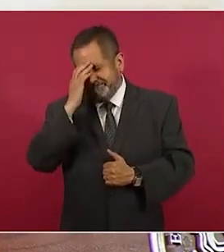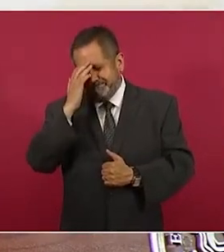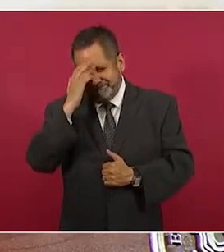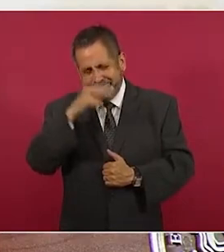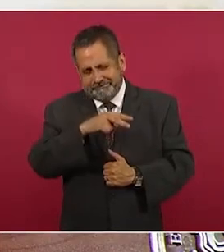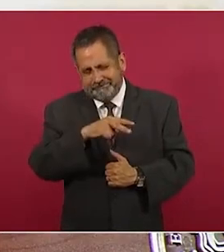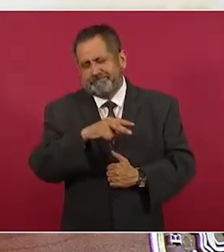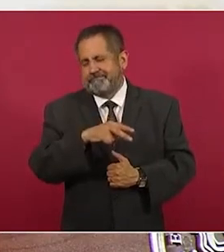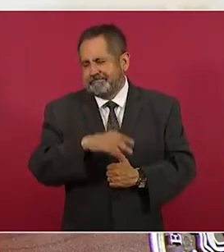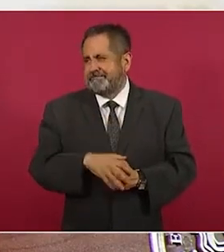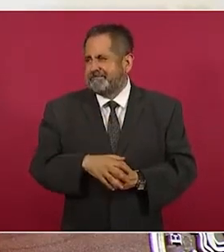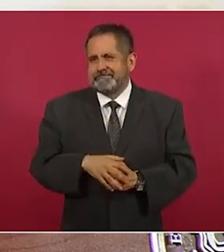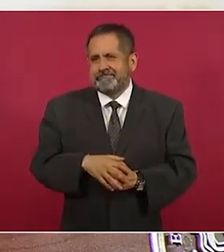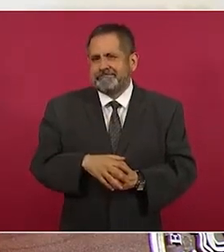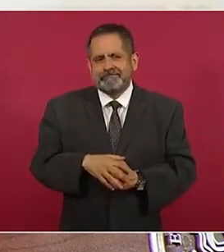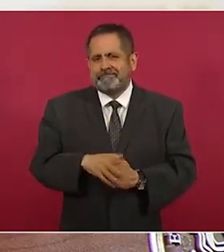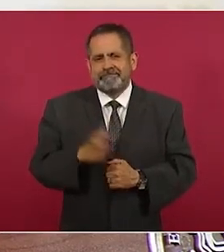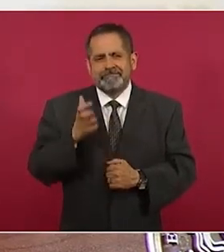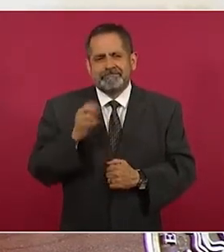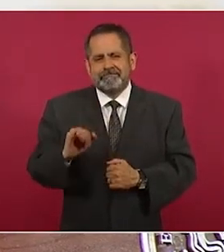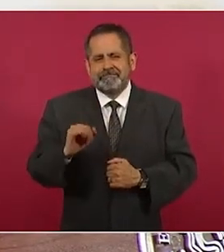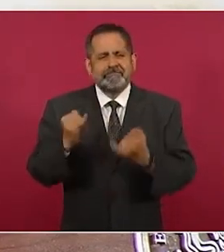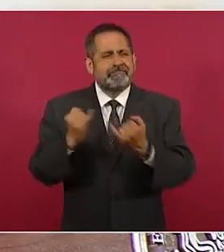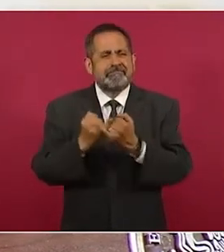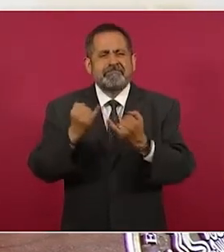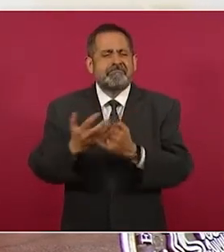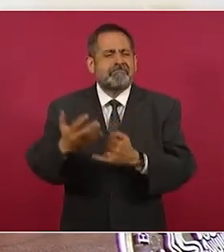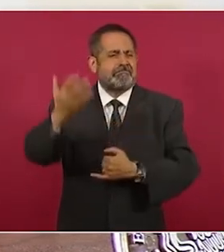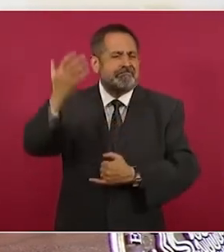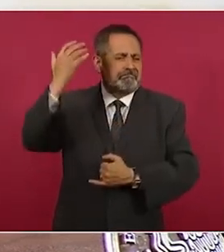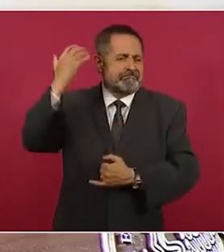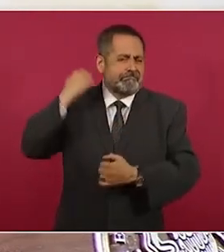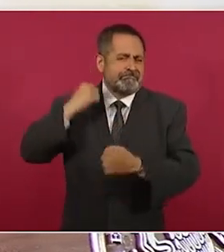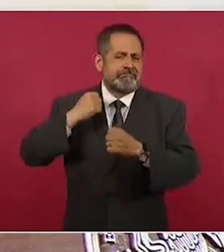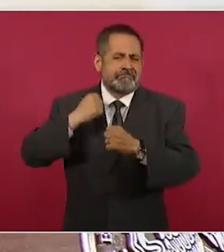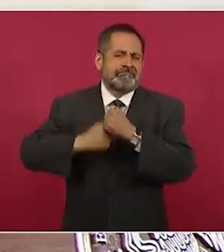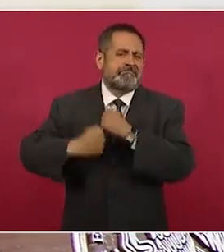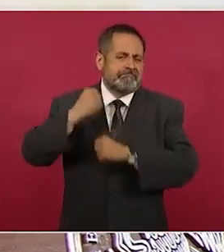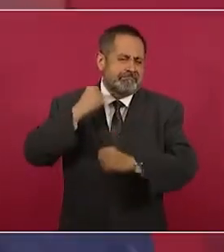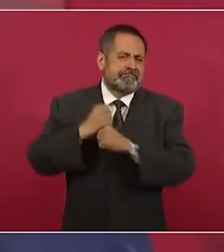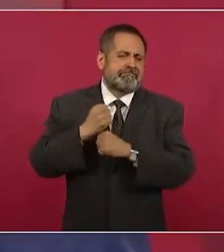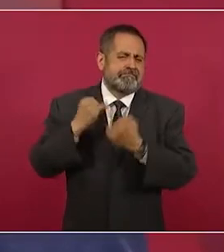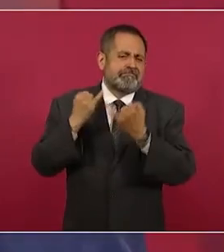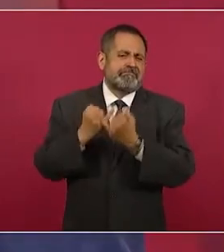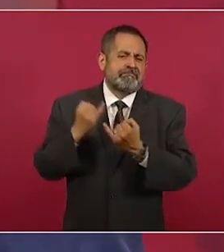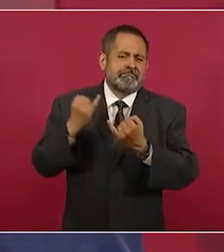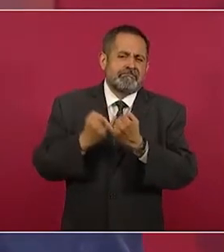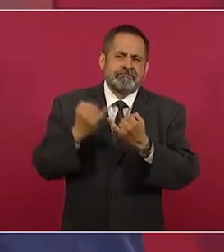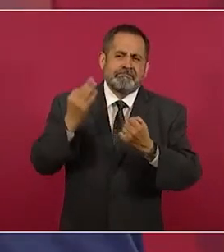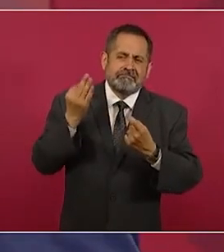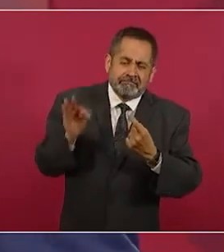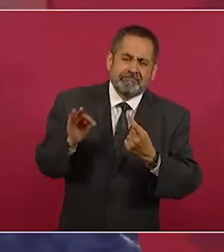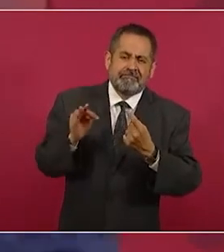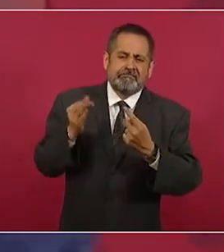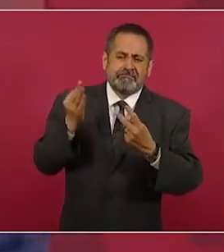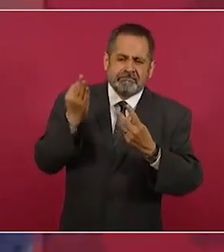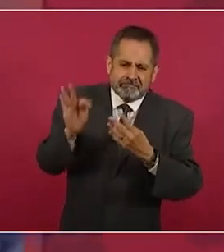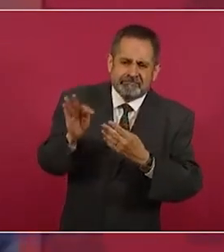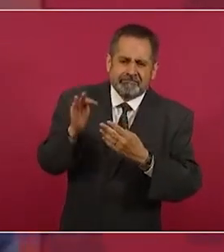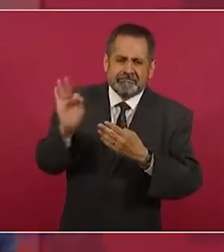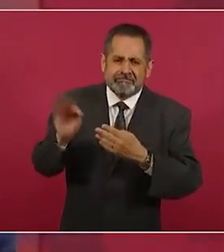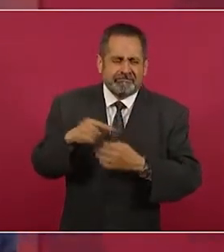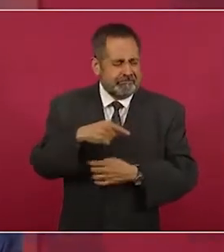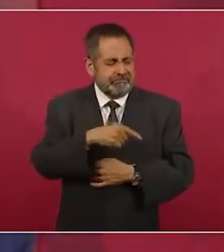así ha sucedido en otros tiempos de nuestra historia. Los conservadores